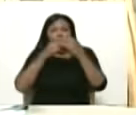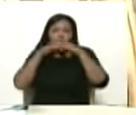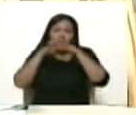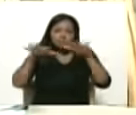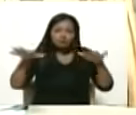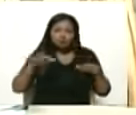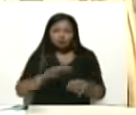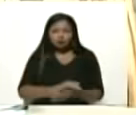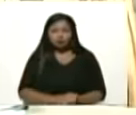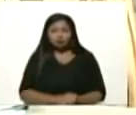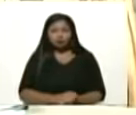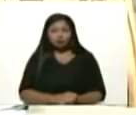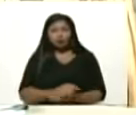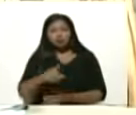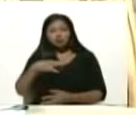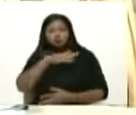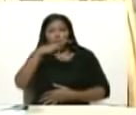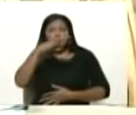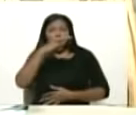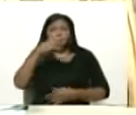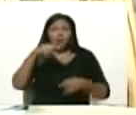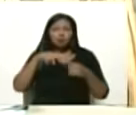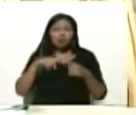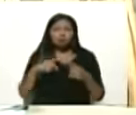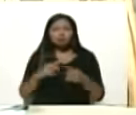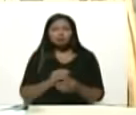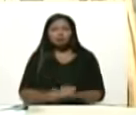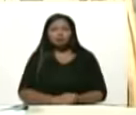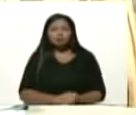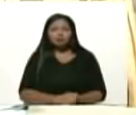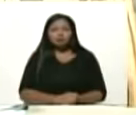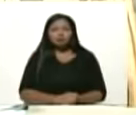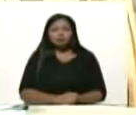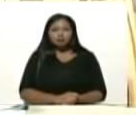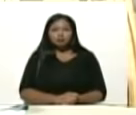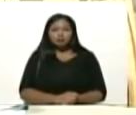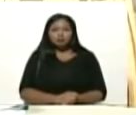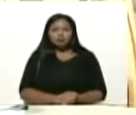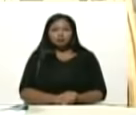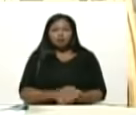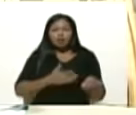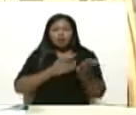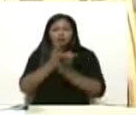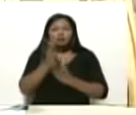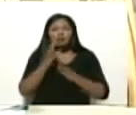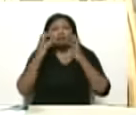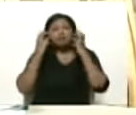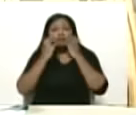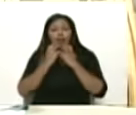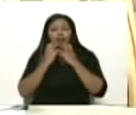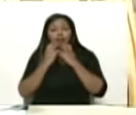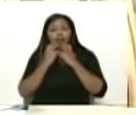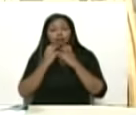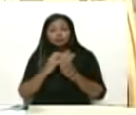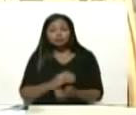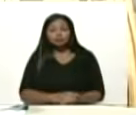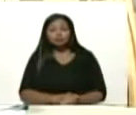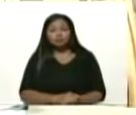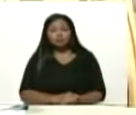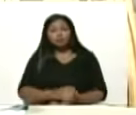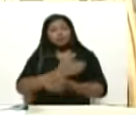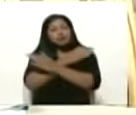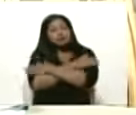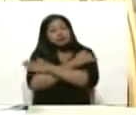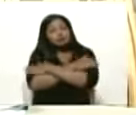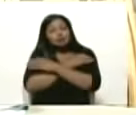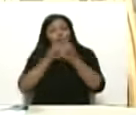a su alma y espíritu inmortal del gran comandante Fidel Castro Ruz y felicidades